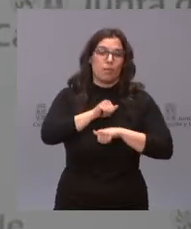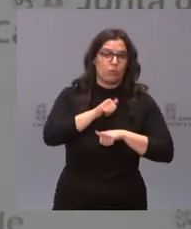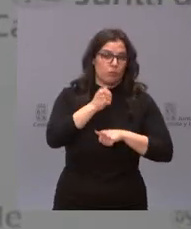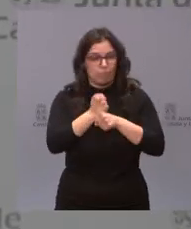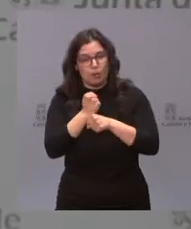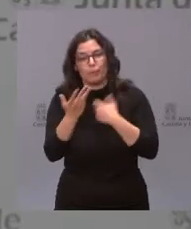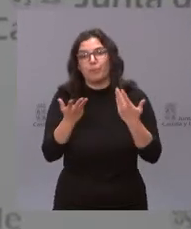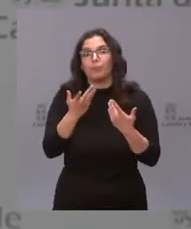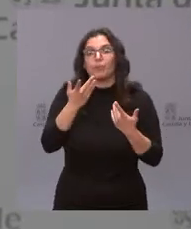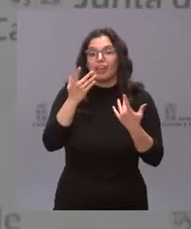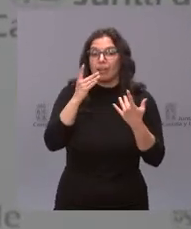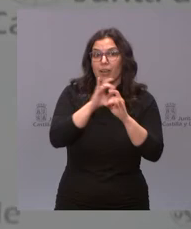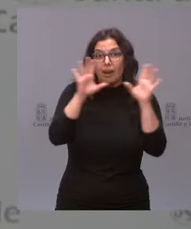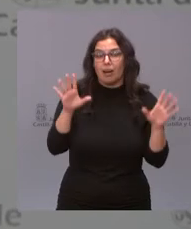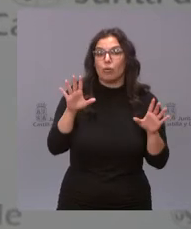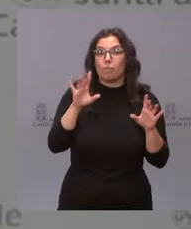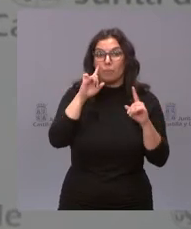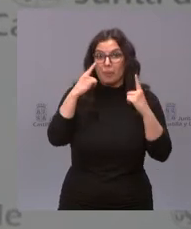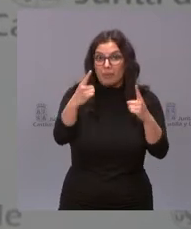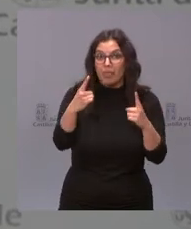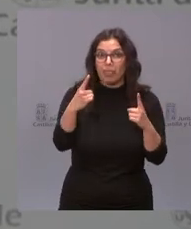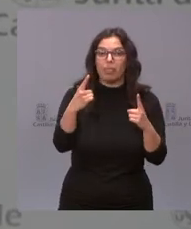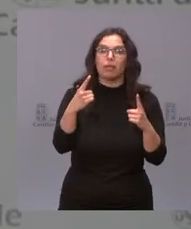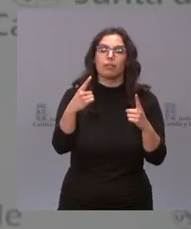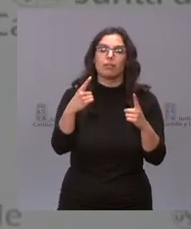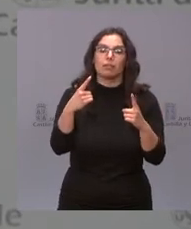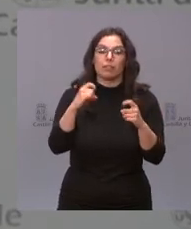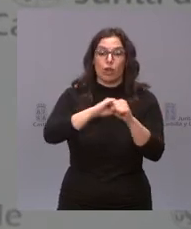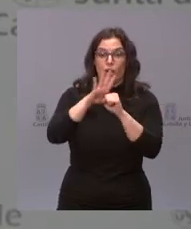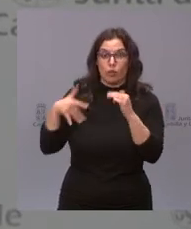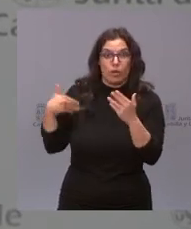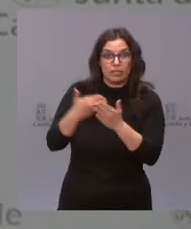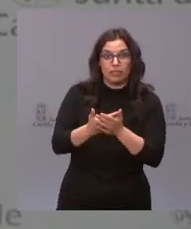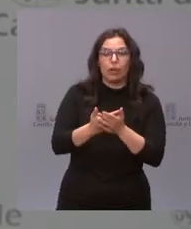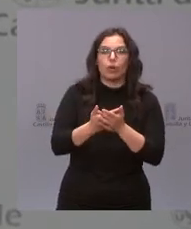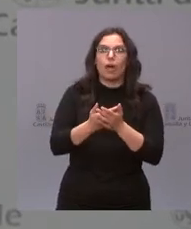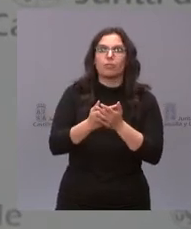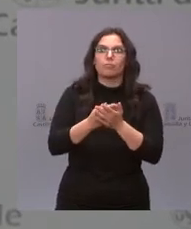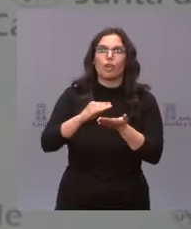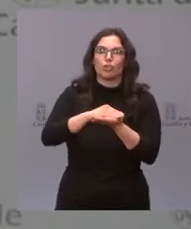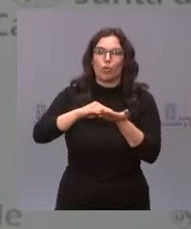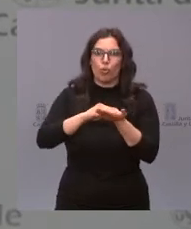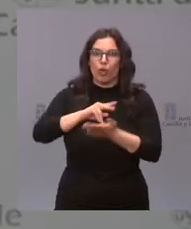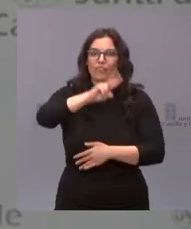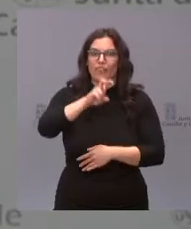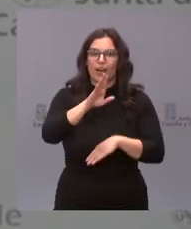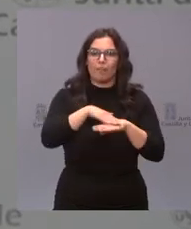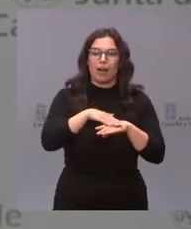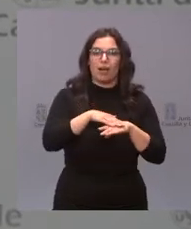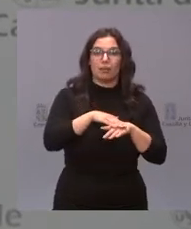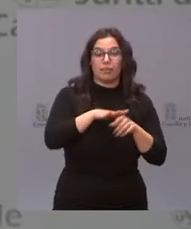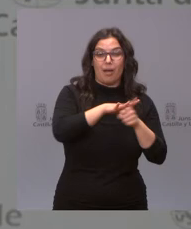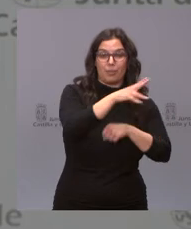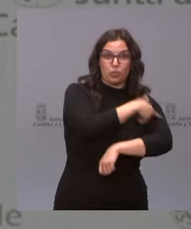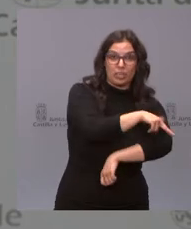primera vez en toda la pandemia hemos encontrado una fórmula que sirve igualmente para solucionar los problemas sanitarios como para solucionar los problemas